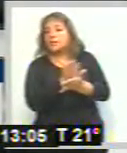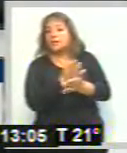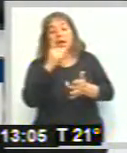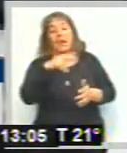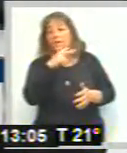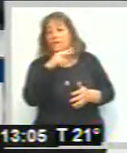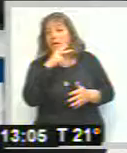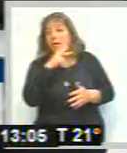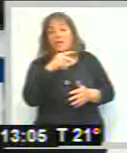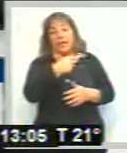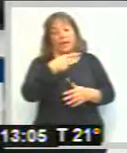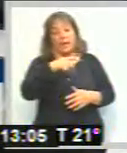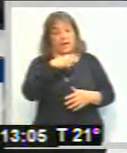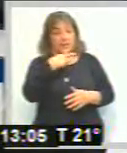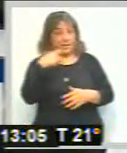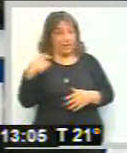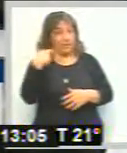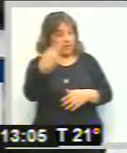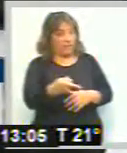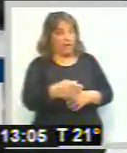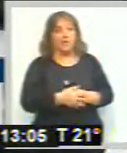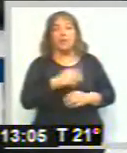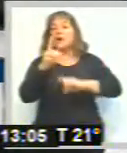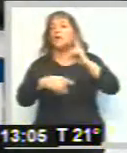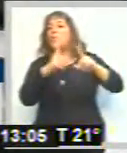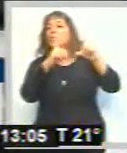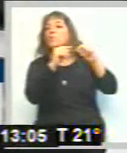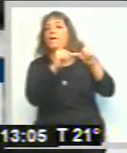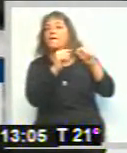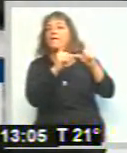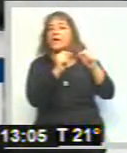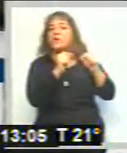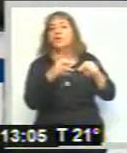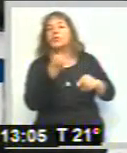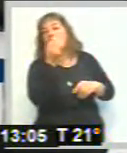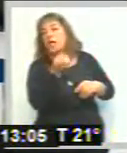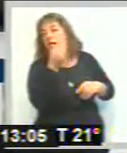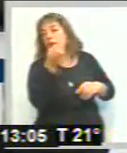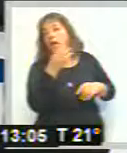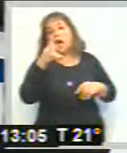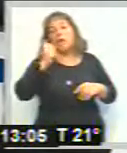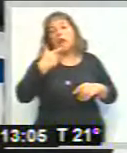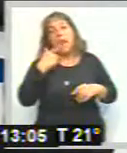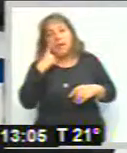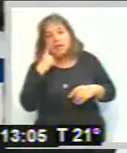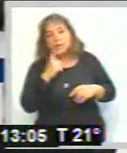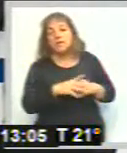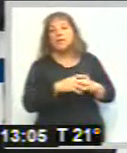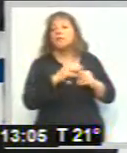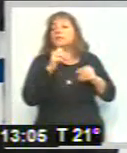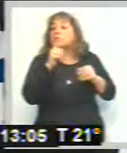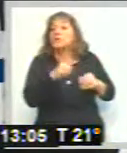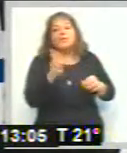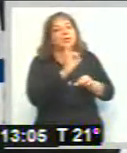viernes de la semana próxima. ¿Hay una fecha estimativa cuando estaría declarando Gustavo Lassi o hasta el momento no hay nada? Si bien no ha sido